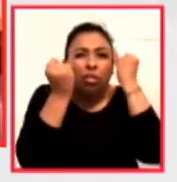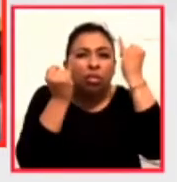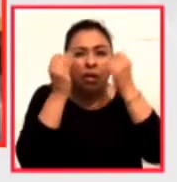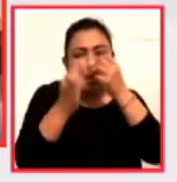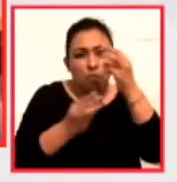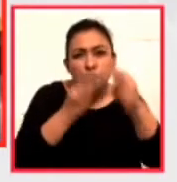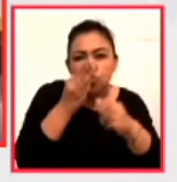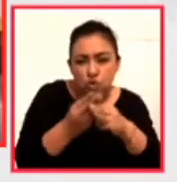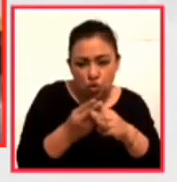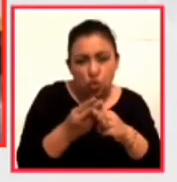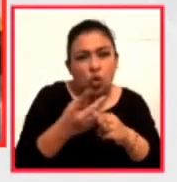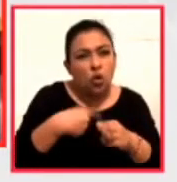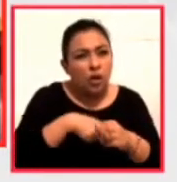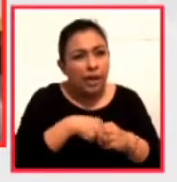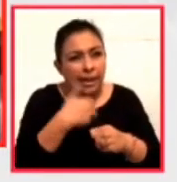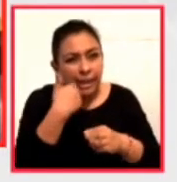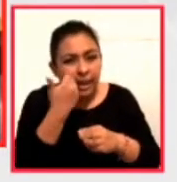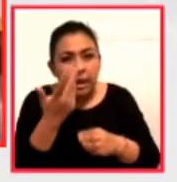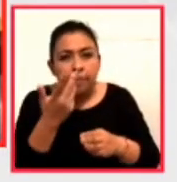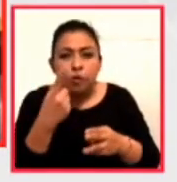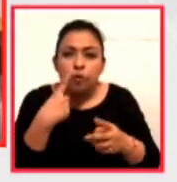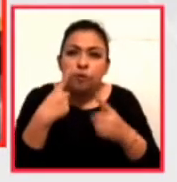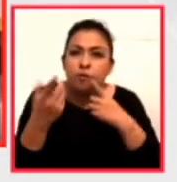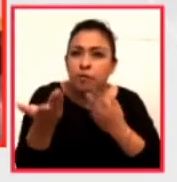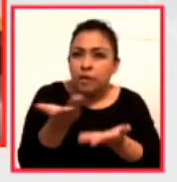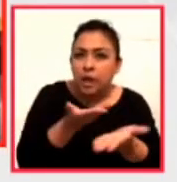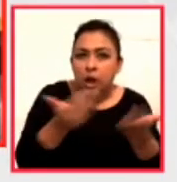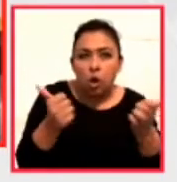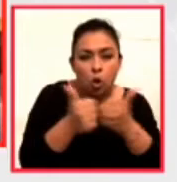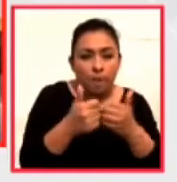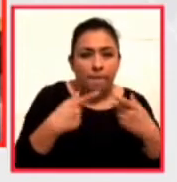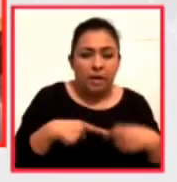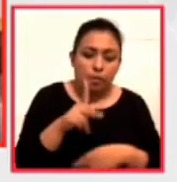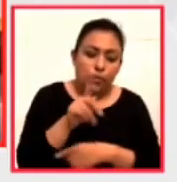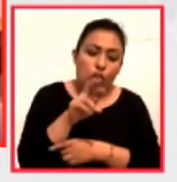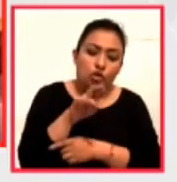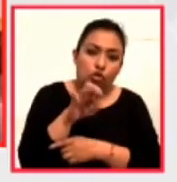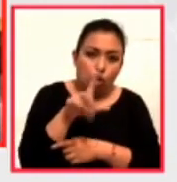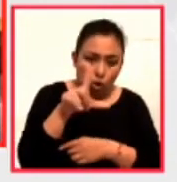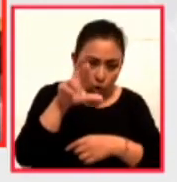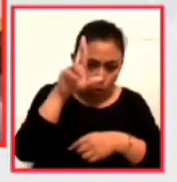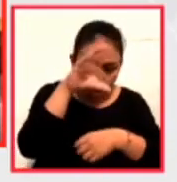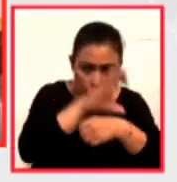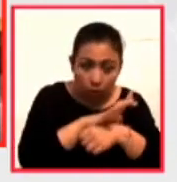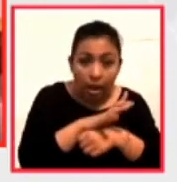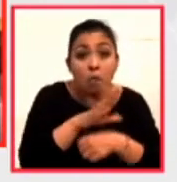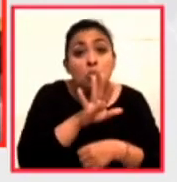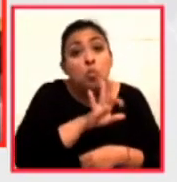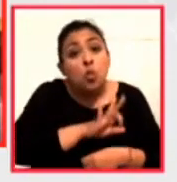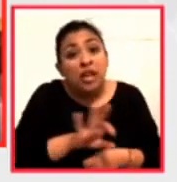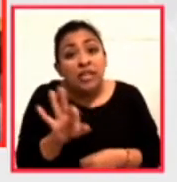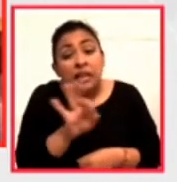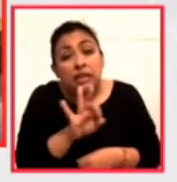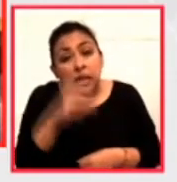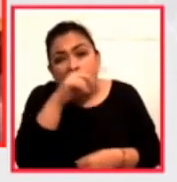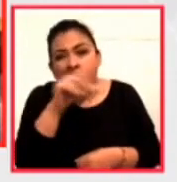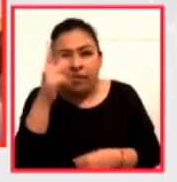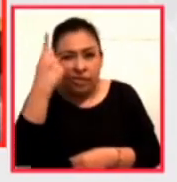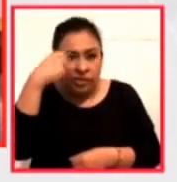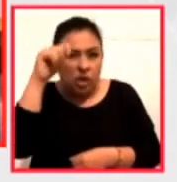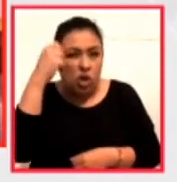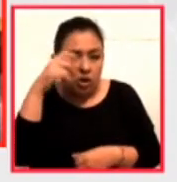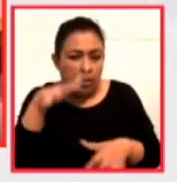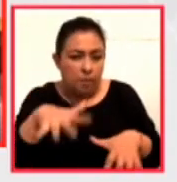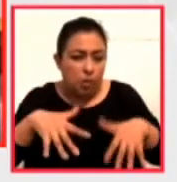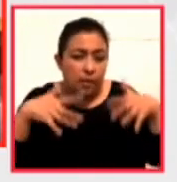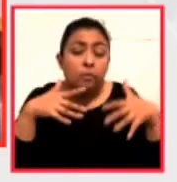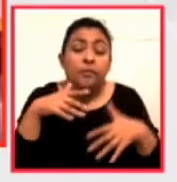de establecer un diálogo con productores culturales, donde vamos a establecer una posibilidad para la teoría en público. Y